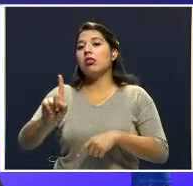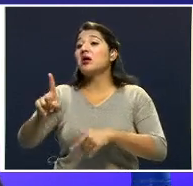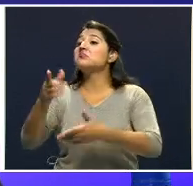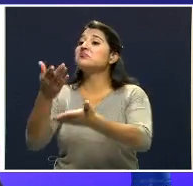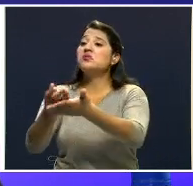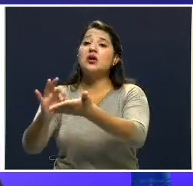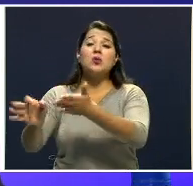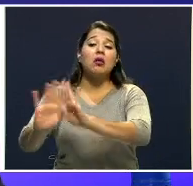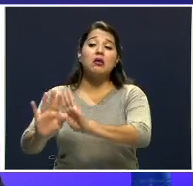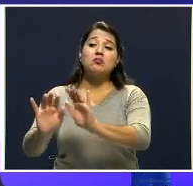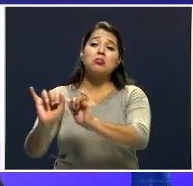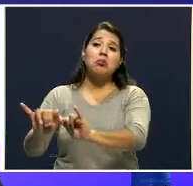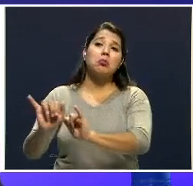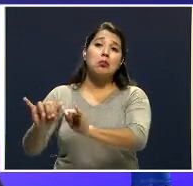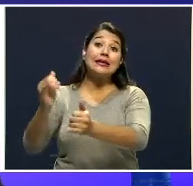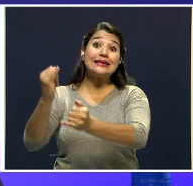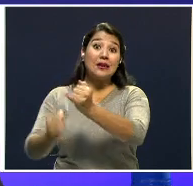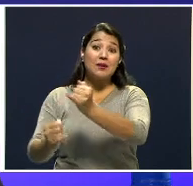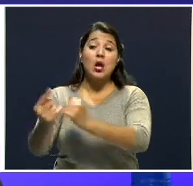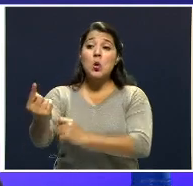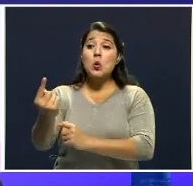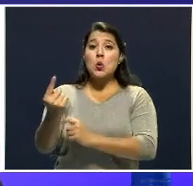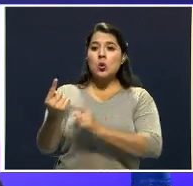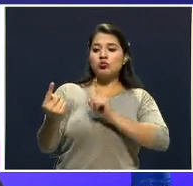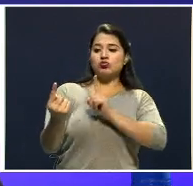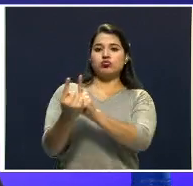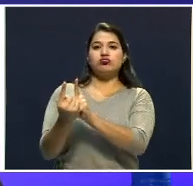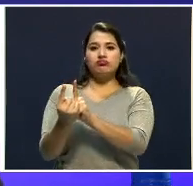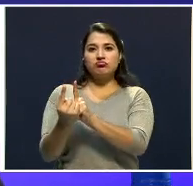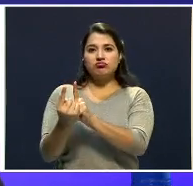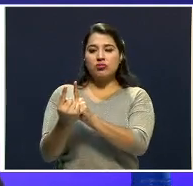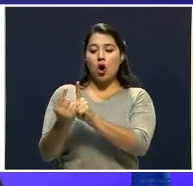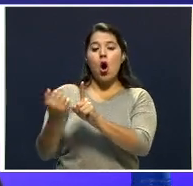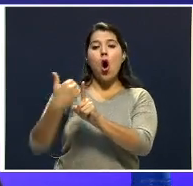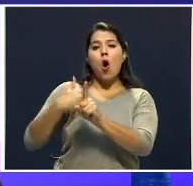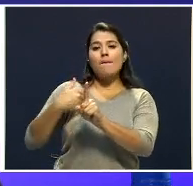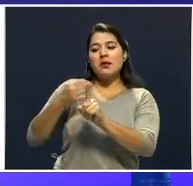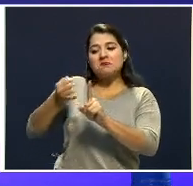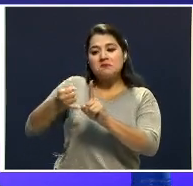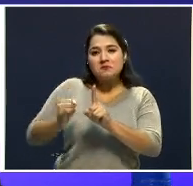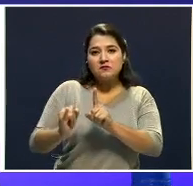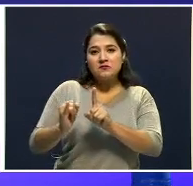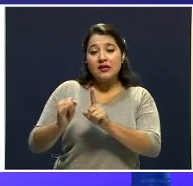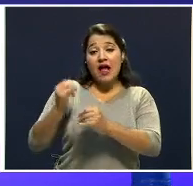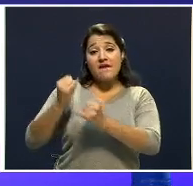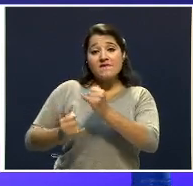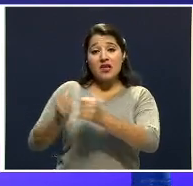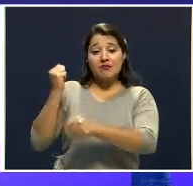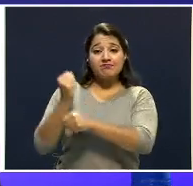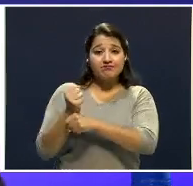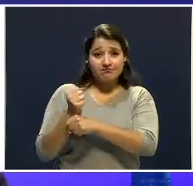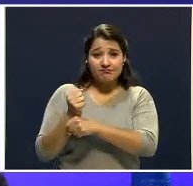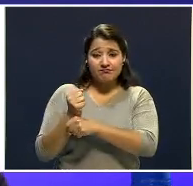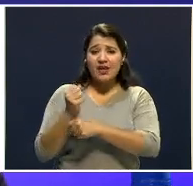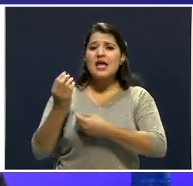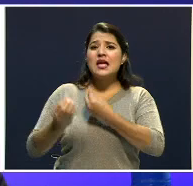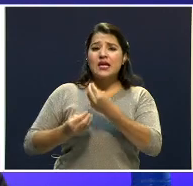sospechoso que la abusa sexualmente y termina con su vida, la mete en un saco